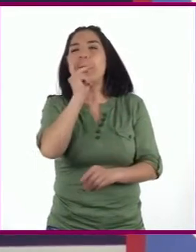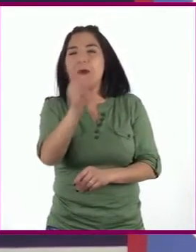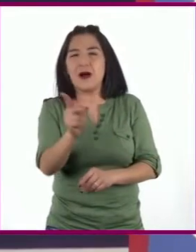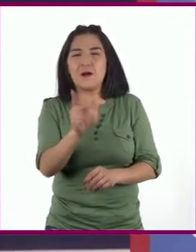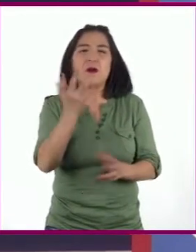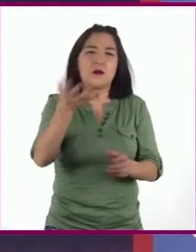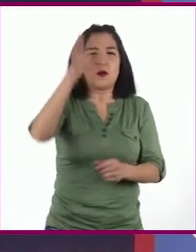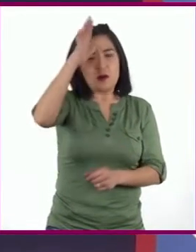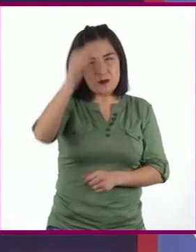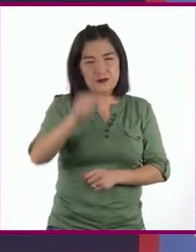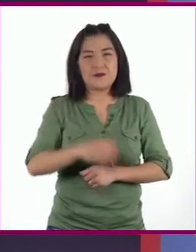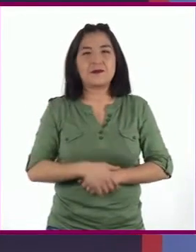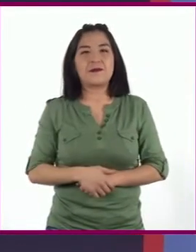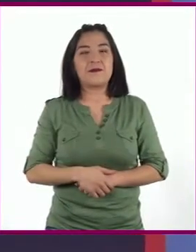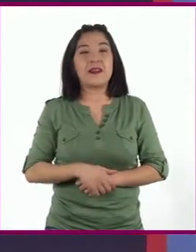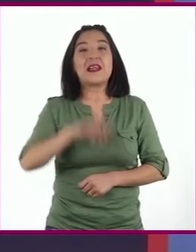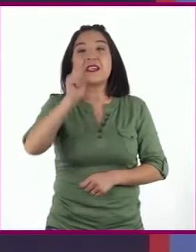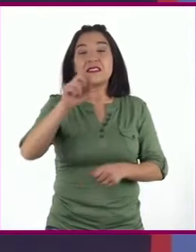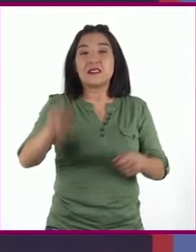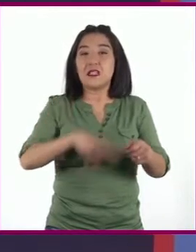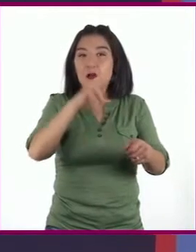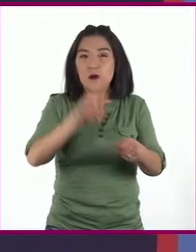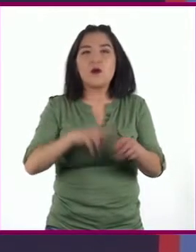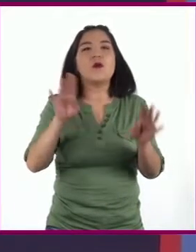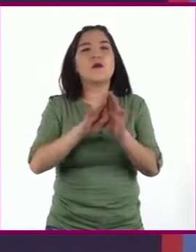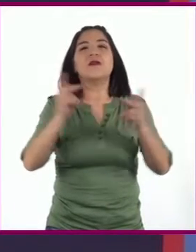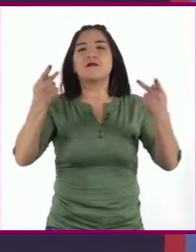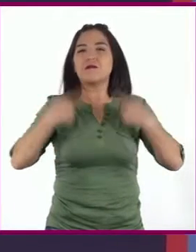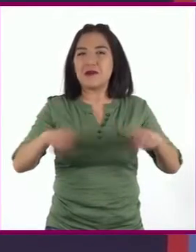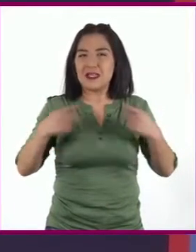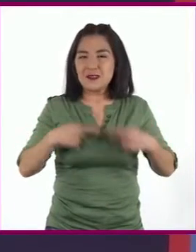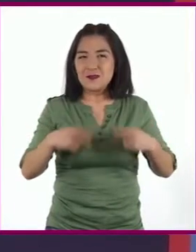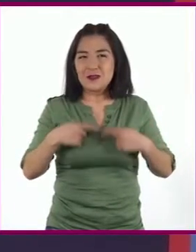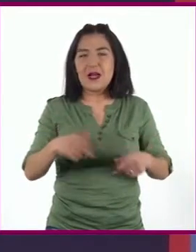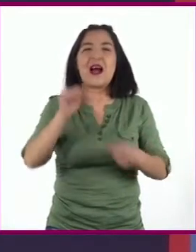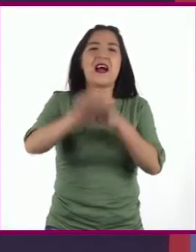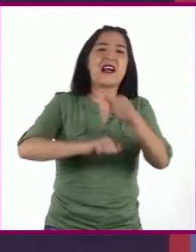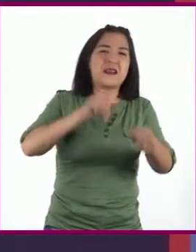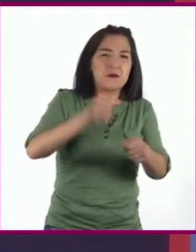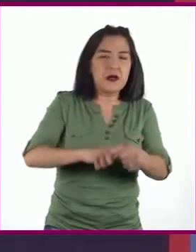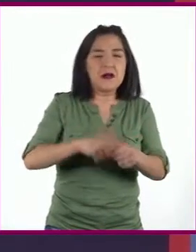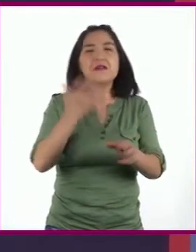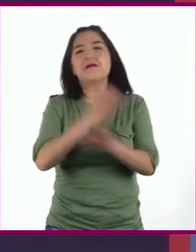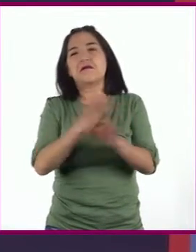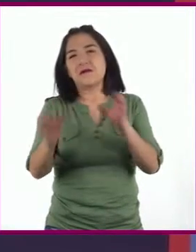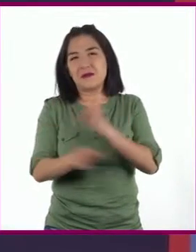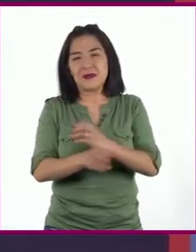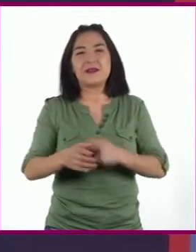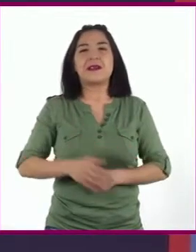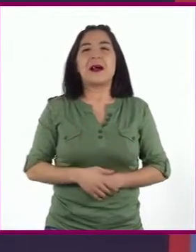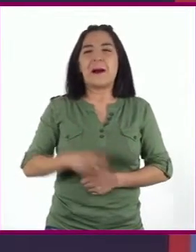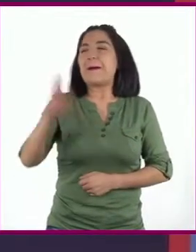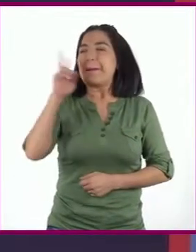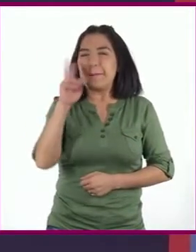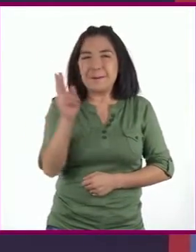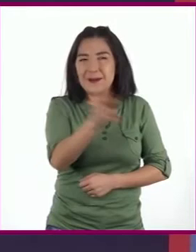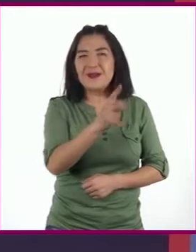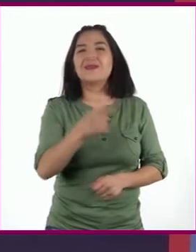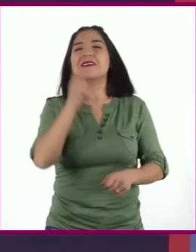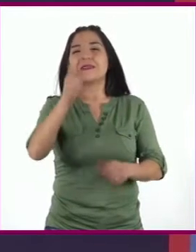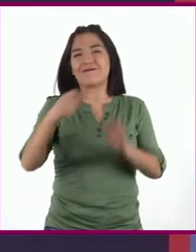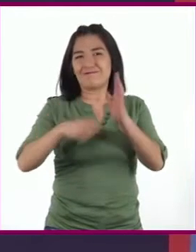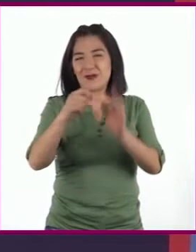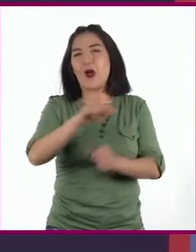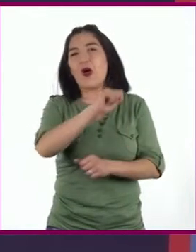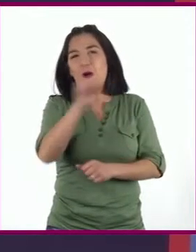o concepto, la naturaleza de una persona, animal o cosa. Veamos el siguiente